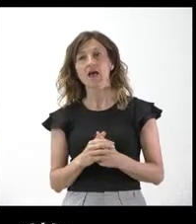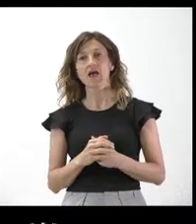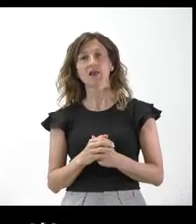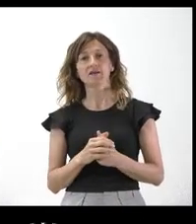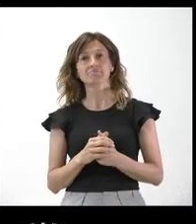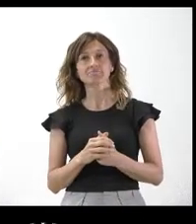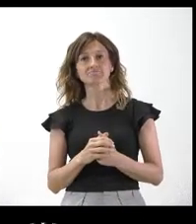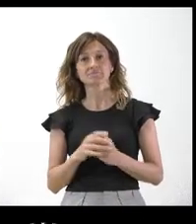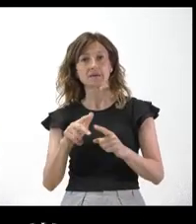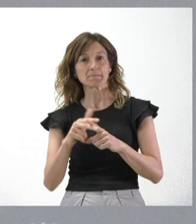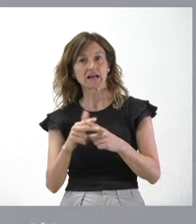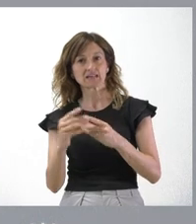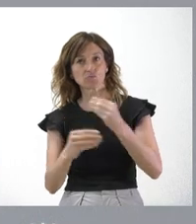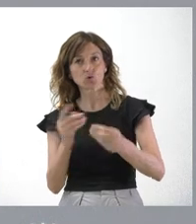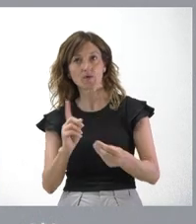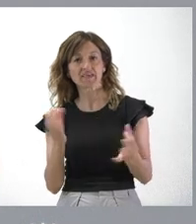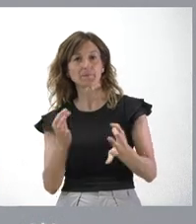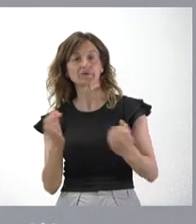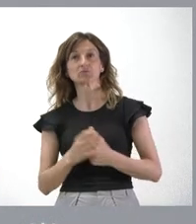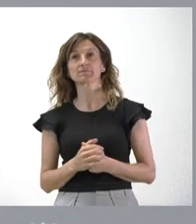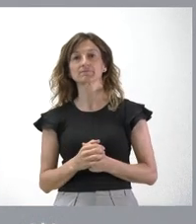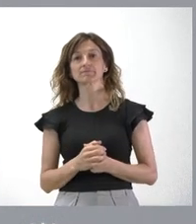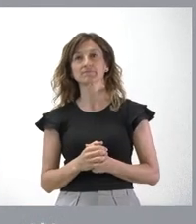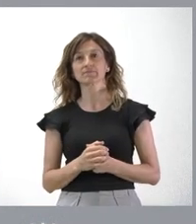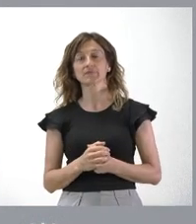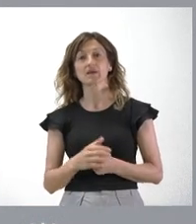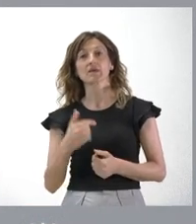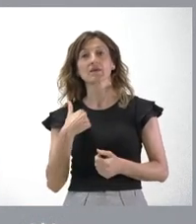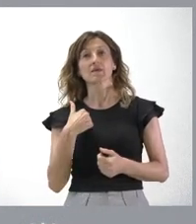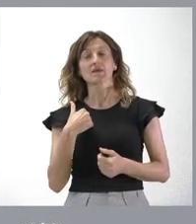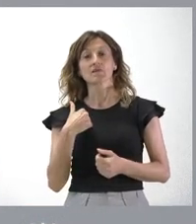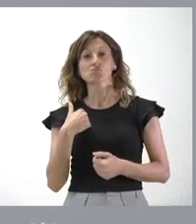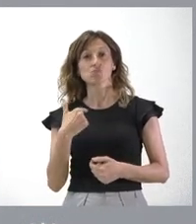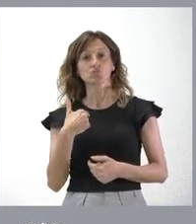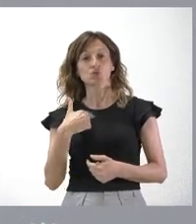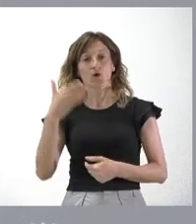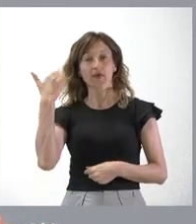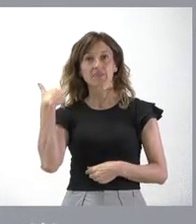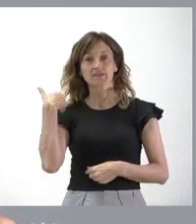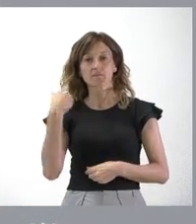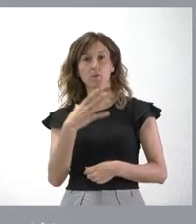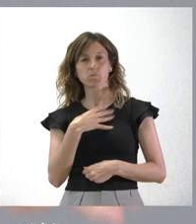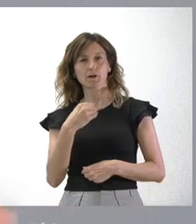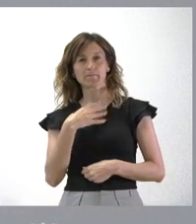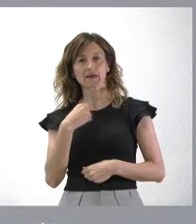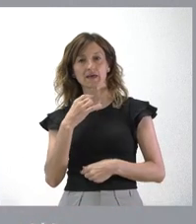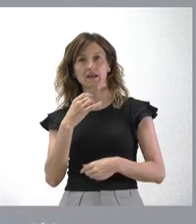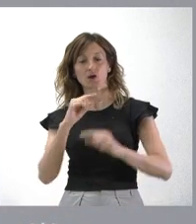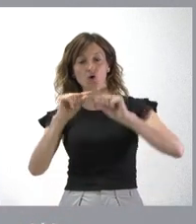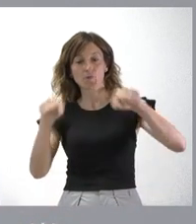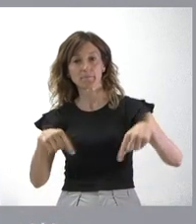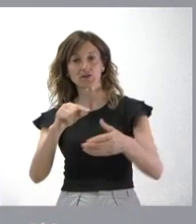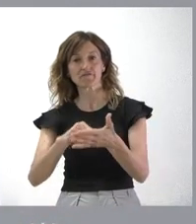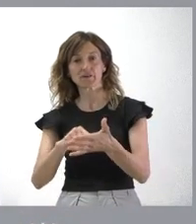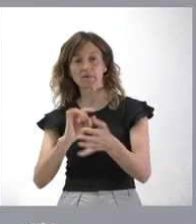mecanismo? ¿Qué pasó? Nosotros hace tiempo que enviamos el documento del convenio de firma.